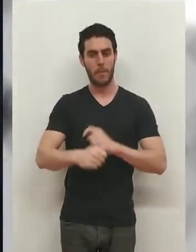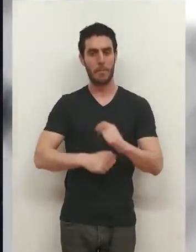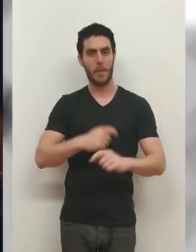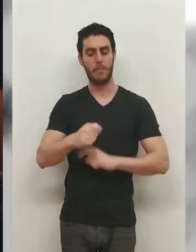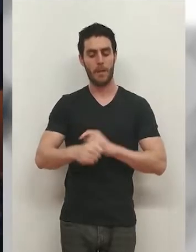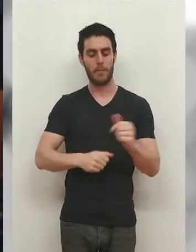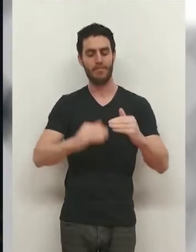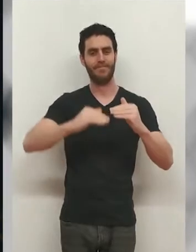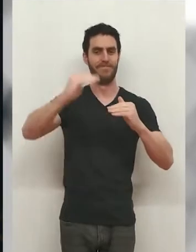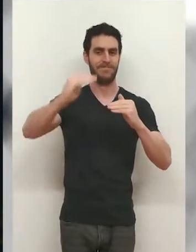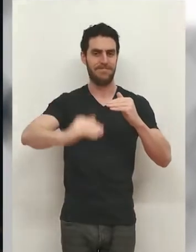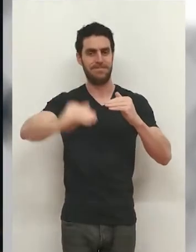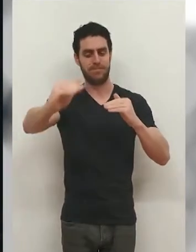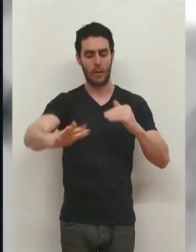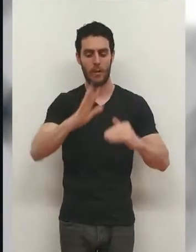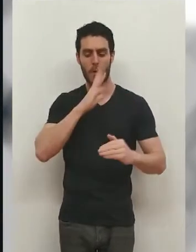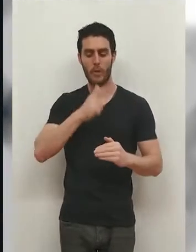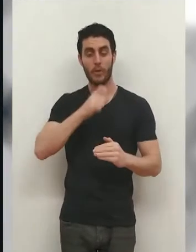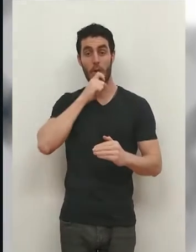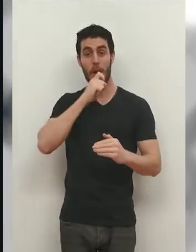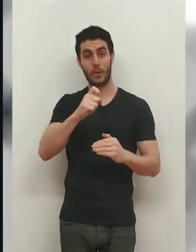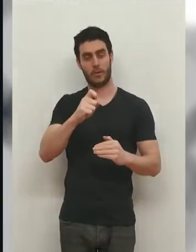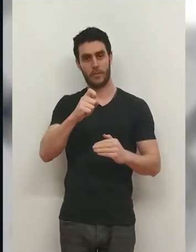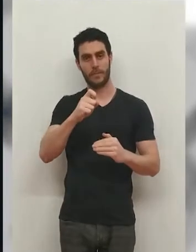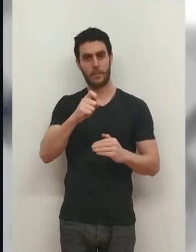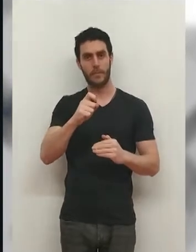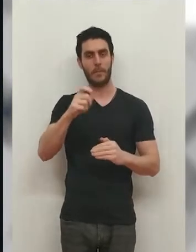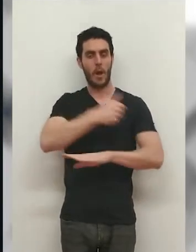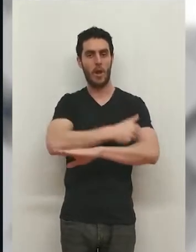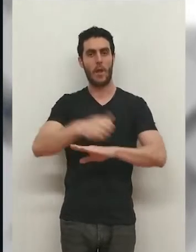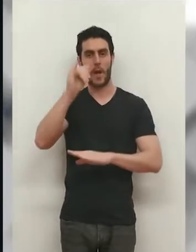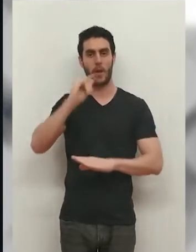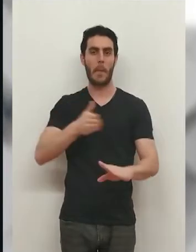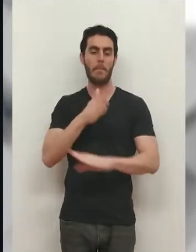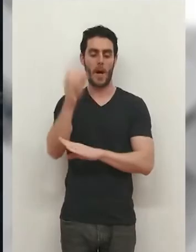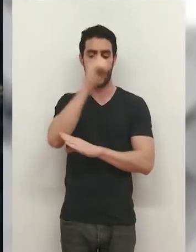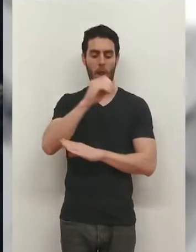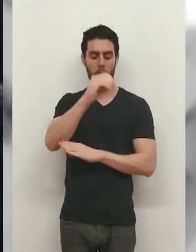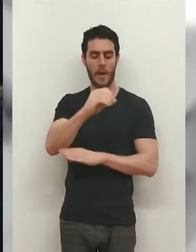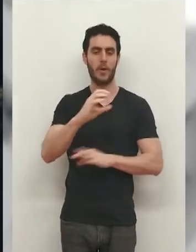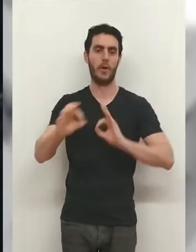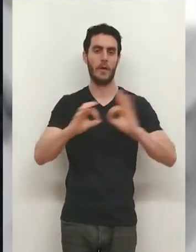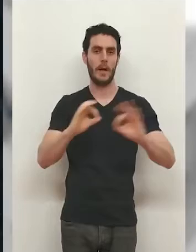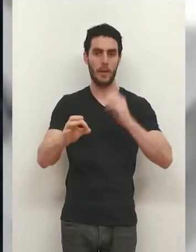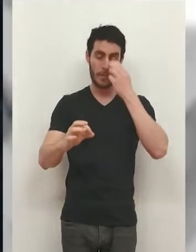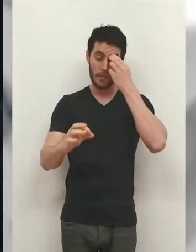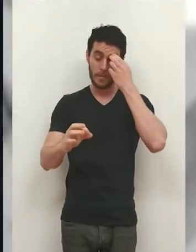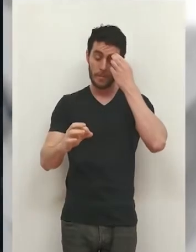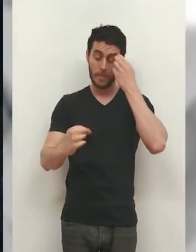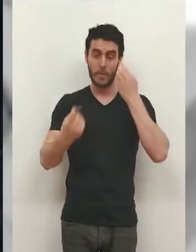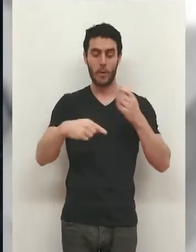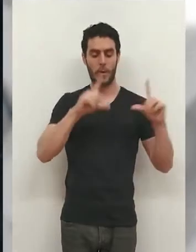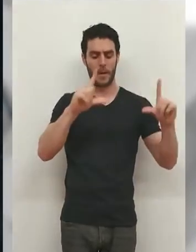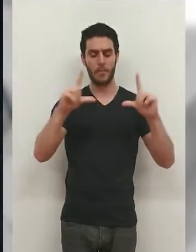y aún un tanto desigual. De ahí el llamamiento a los riojanos a que acudan a conciertos, representaciones teatrales